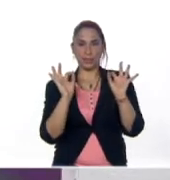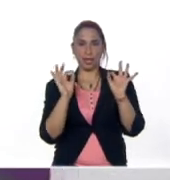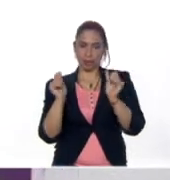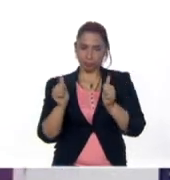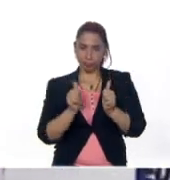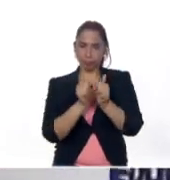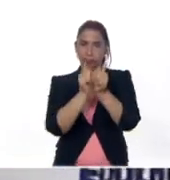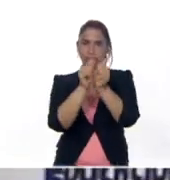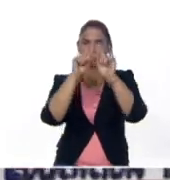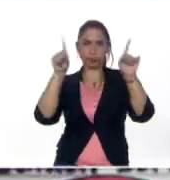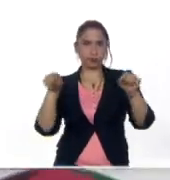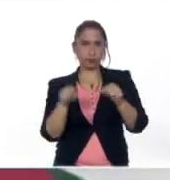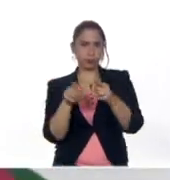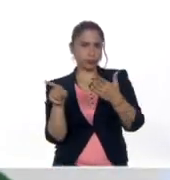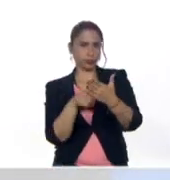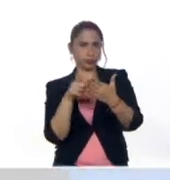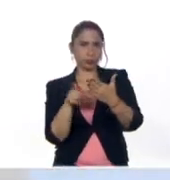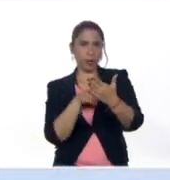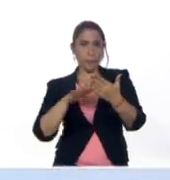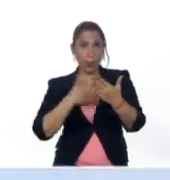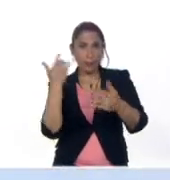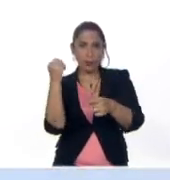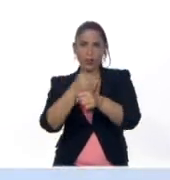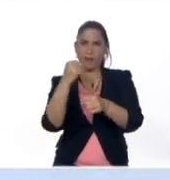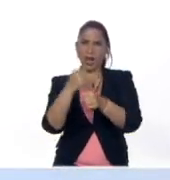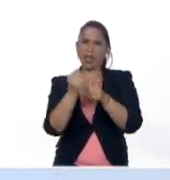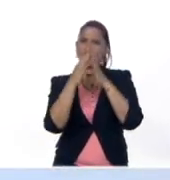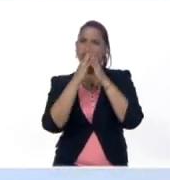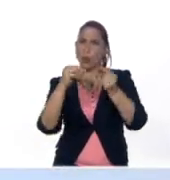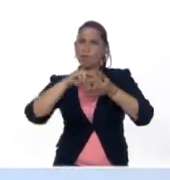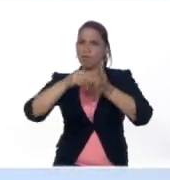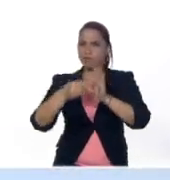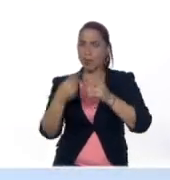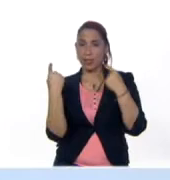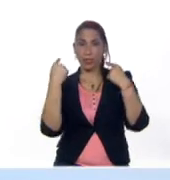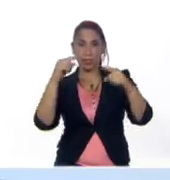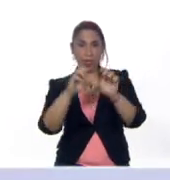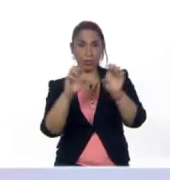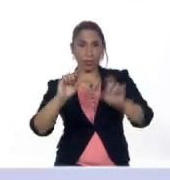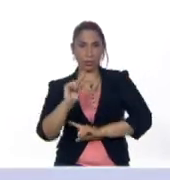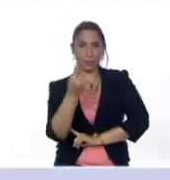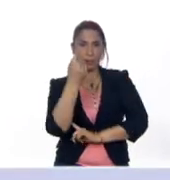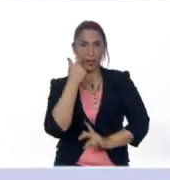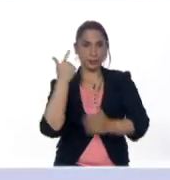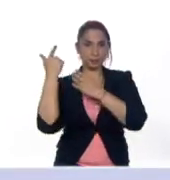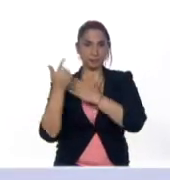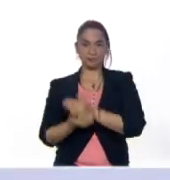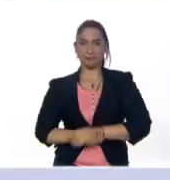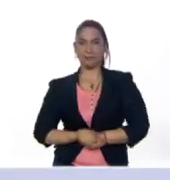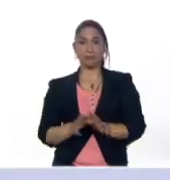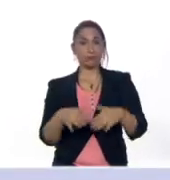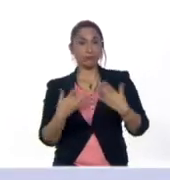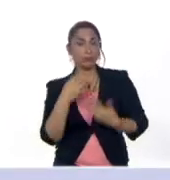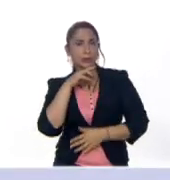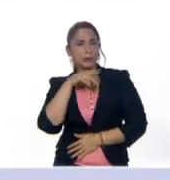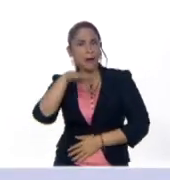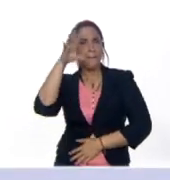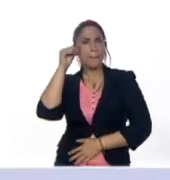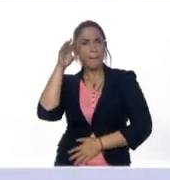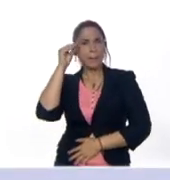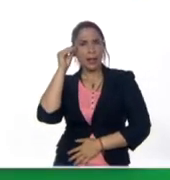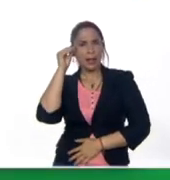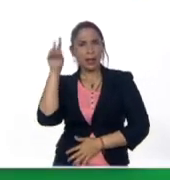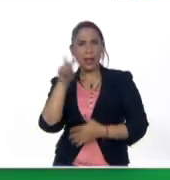Acompáñenme a la pantalla para que podamos trabajar todo lo relacionado al nivel de educación primaria. Cuando hablamos de comprensión